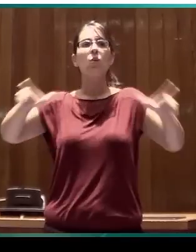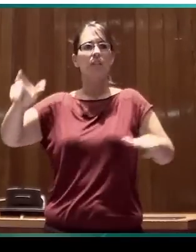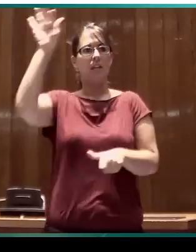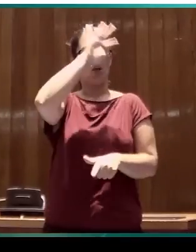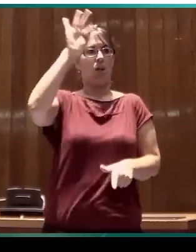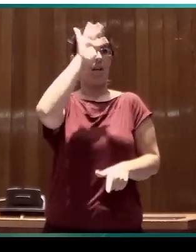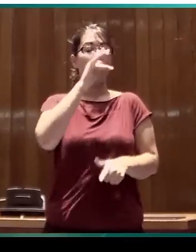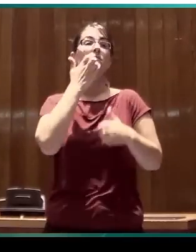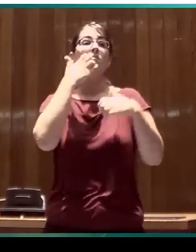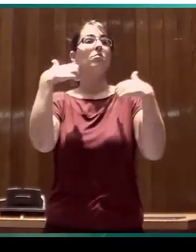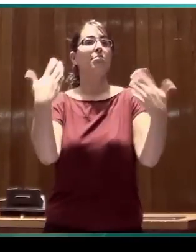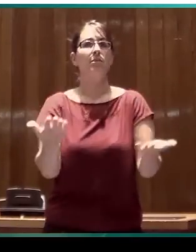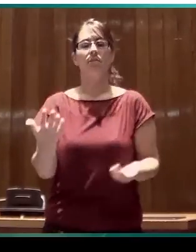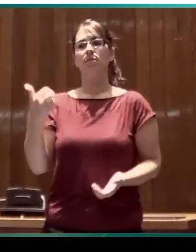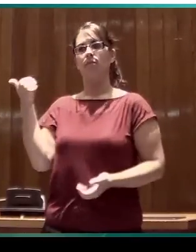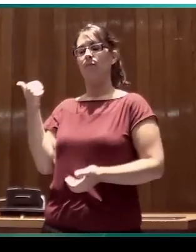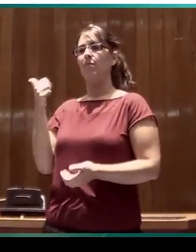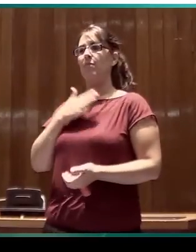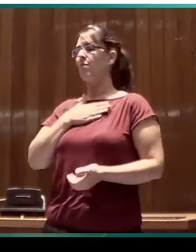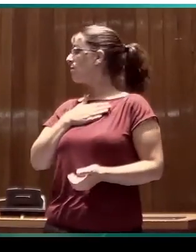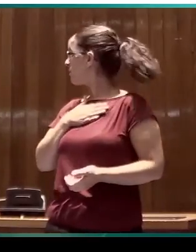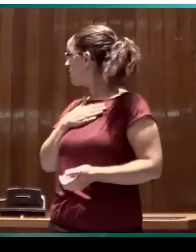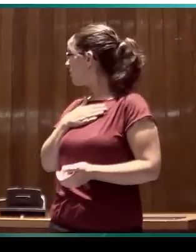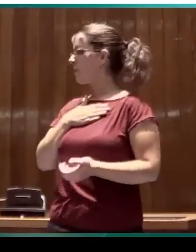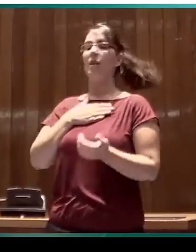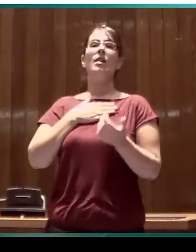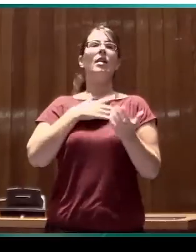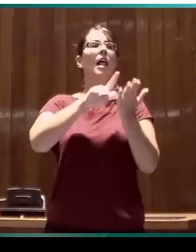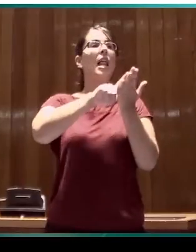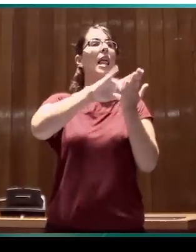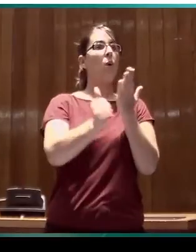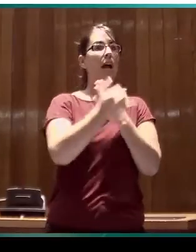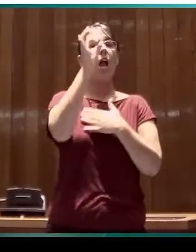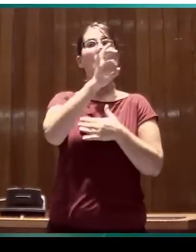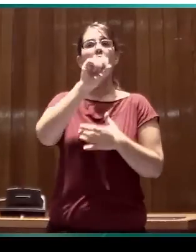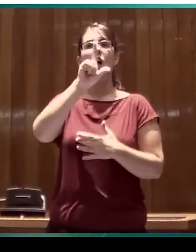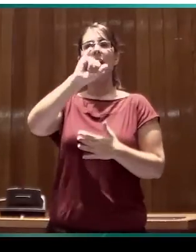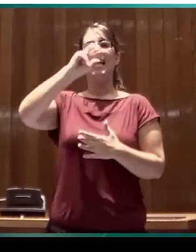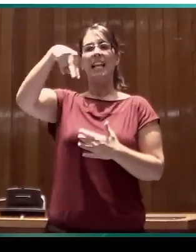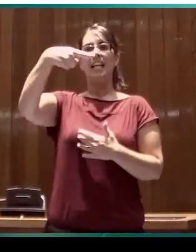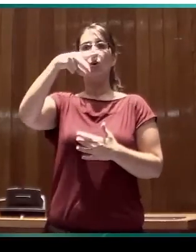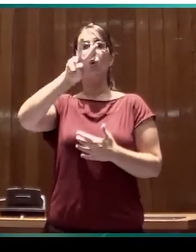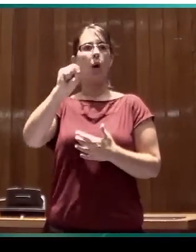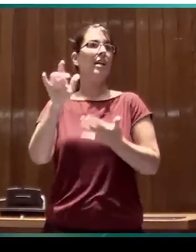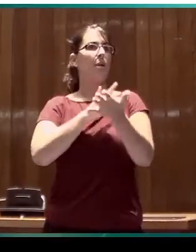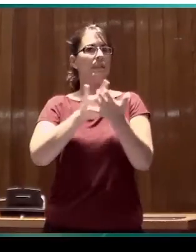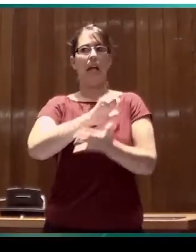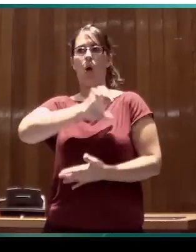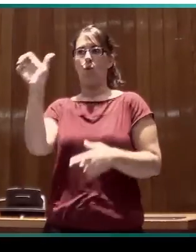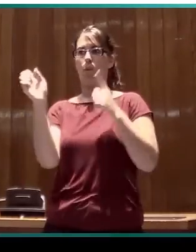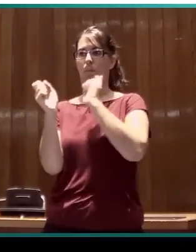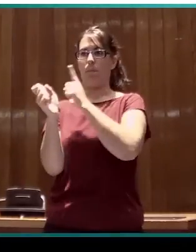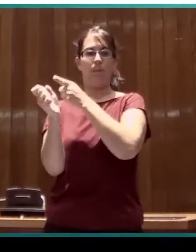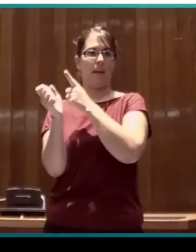como es el caso de Language, Lenguaje o Lingua, una revista europea. La otra es la